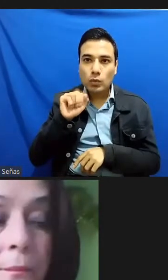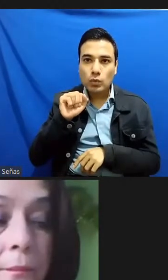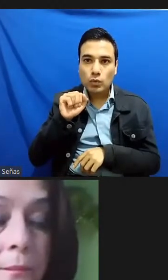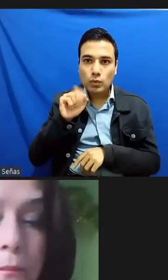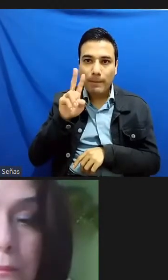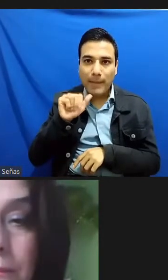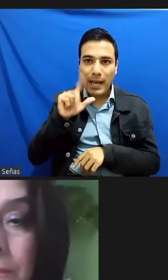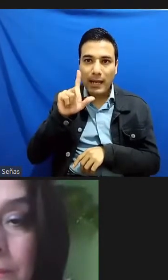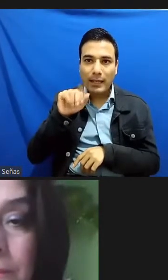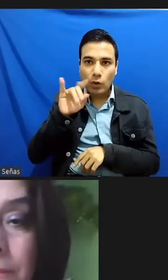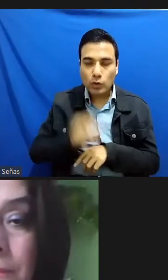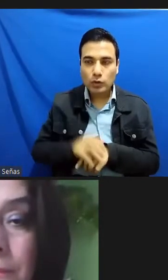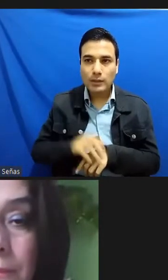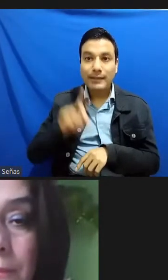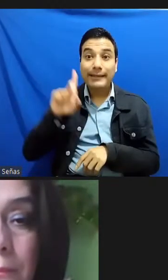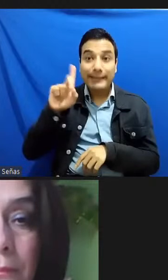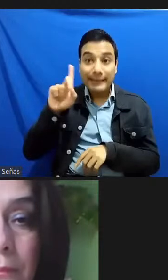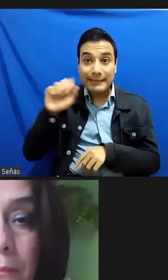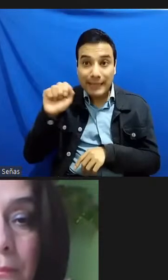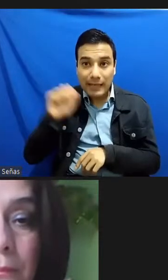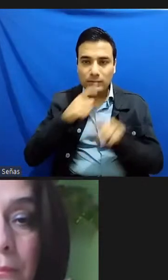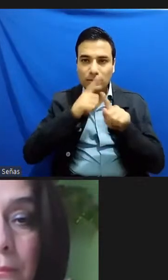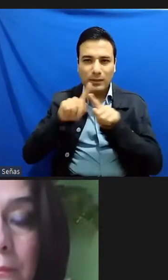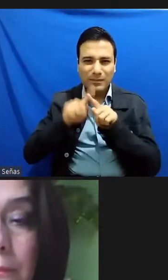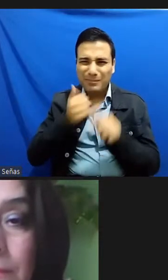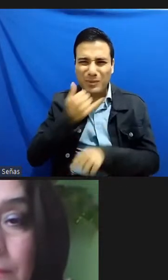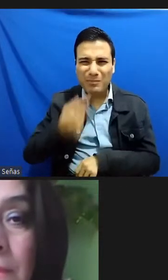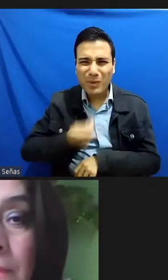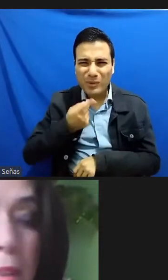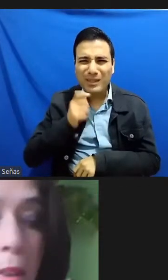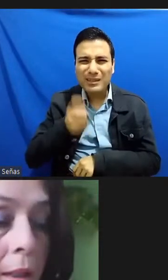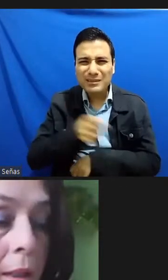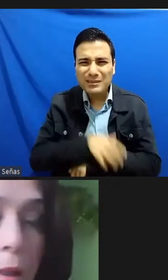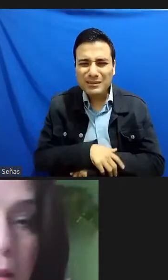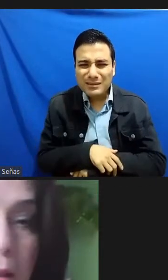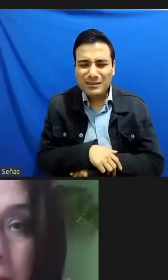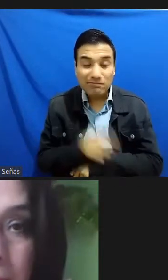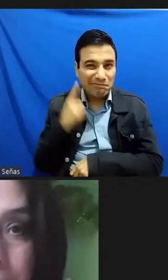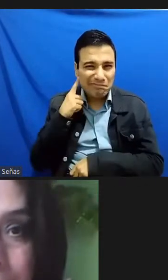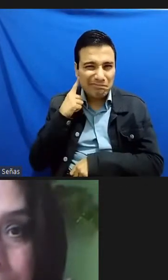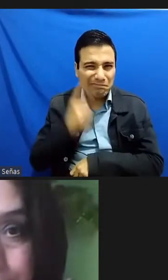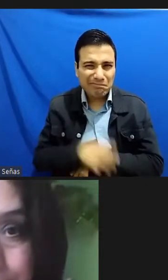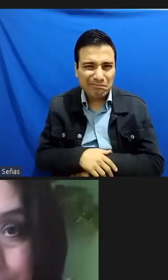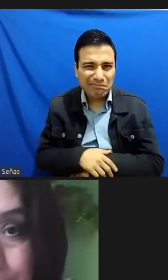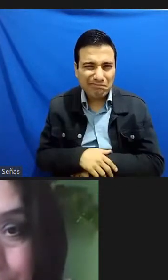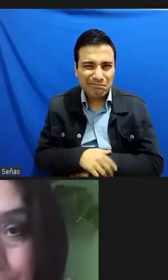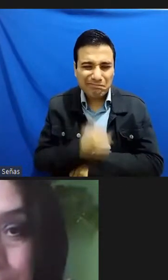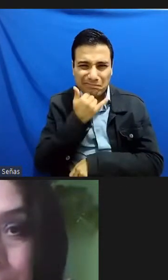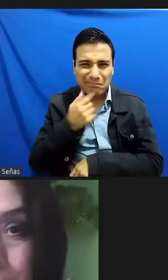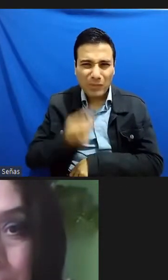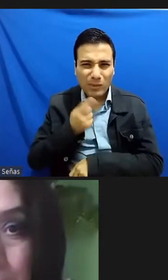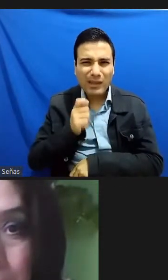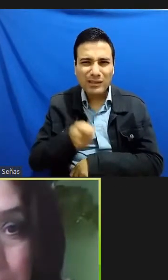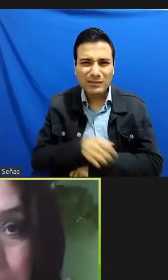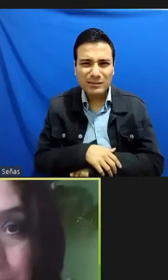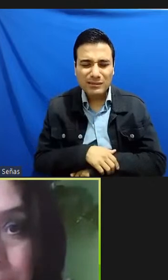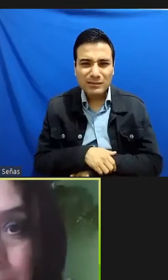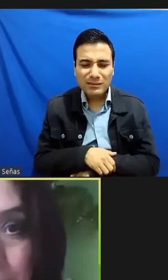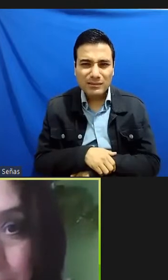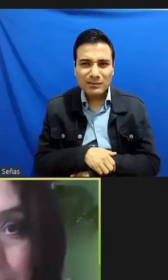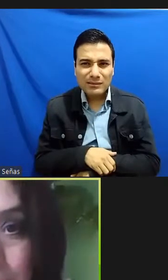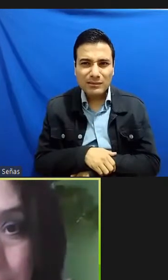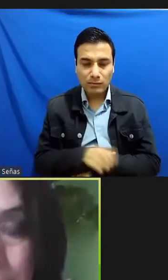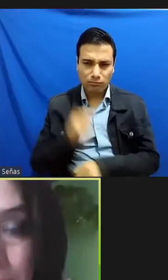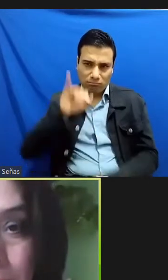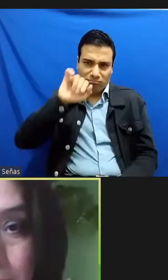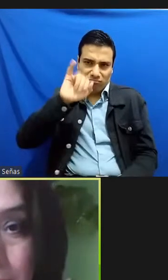sí pero no escuché la pregunta o sea leí un poco sí y estoy de